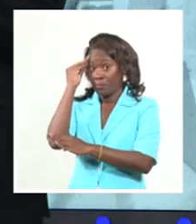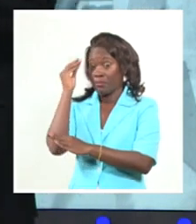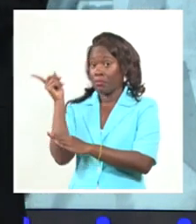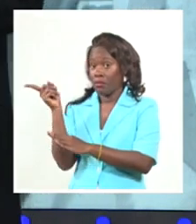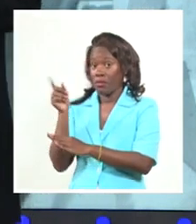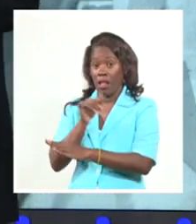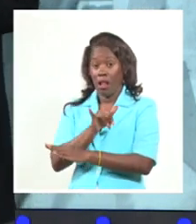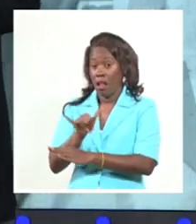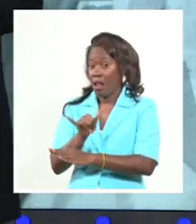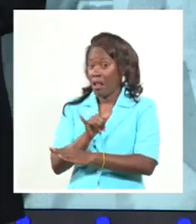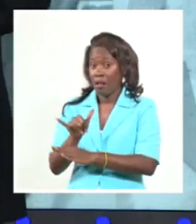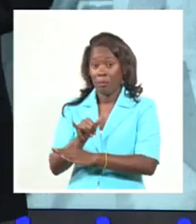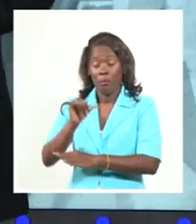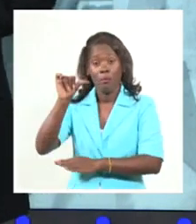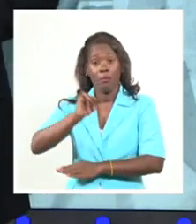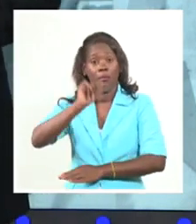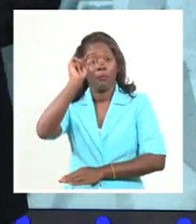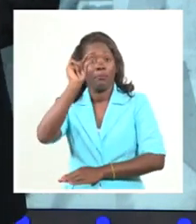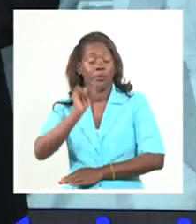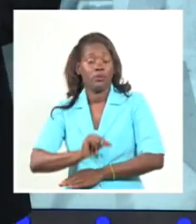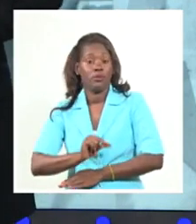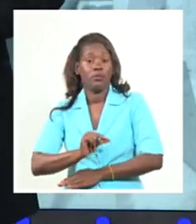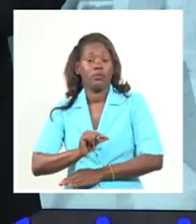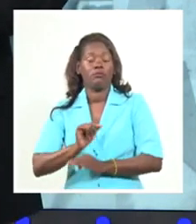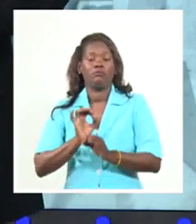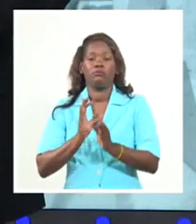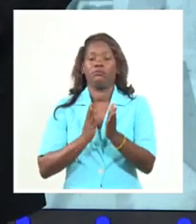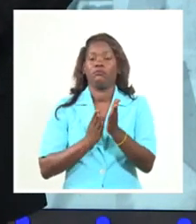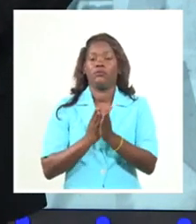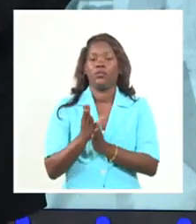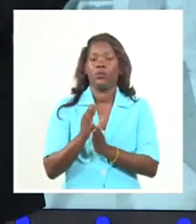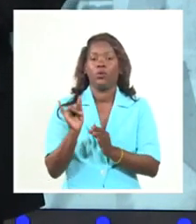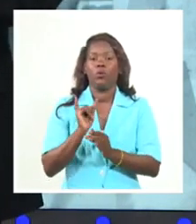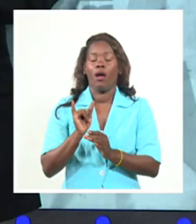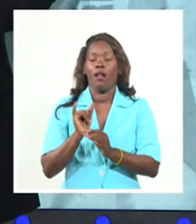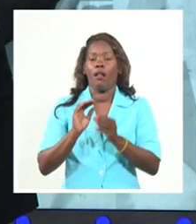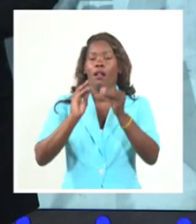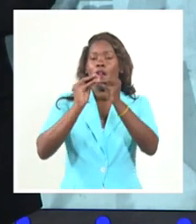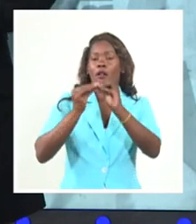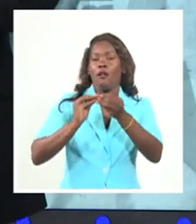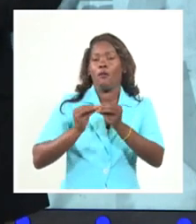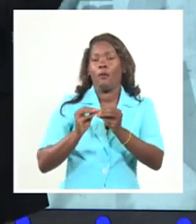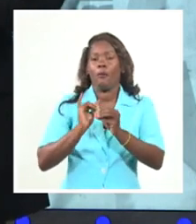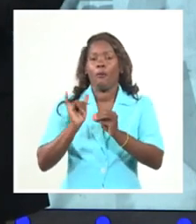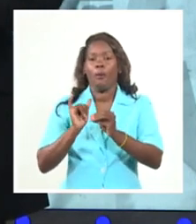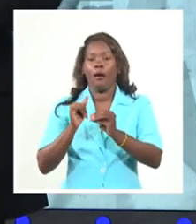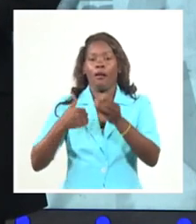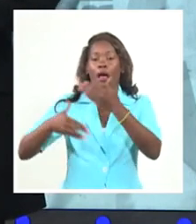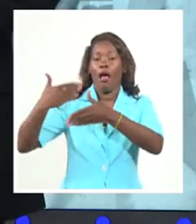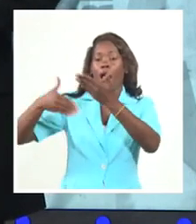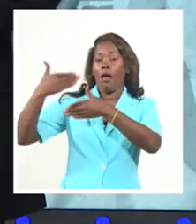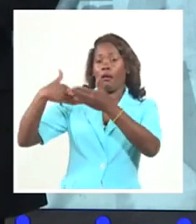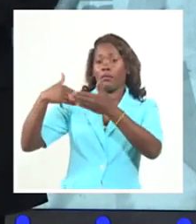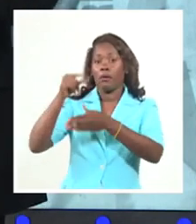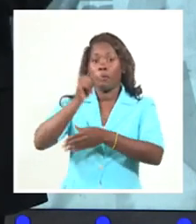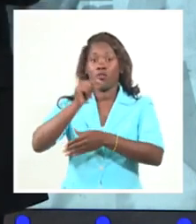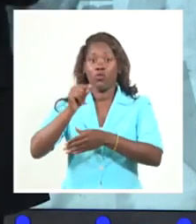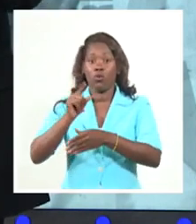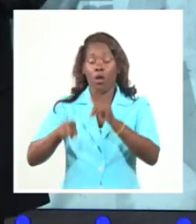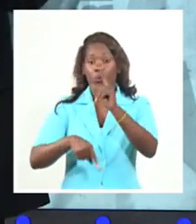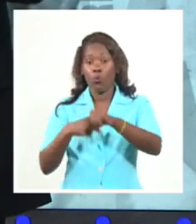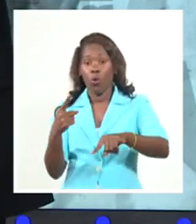Carriles que a ningún otro personaje, sigue formas y métodos muy similares a los de otros cubanos radicados en Estados Unidos.